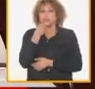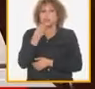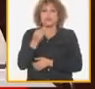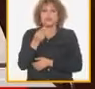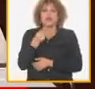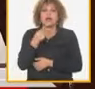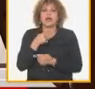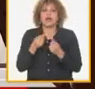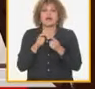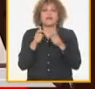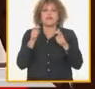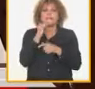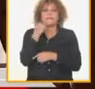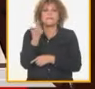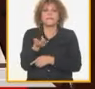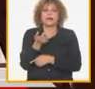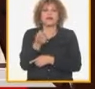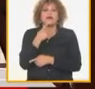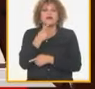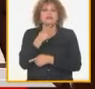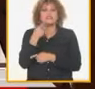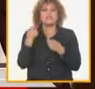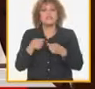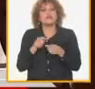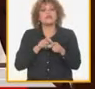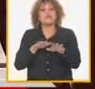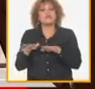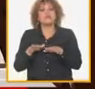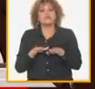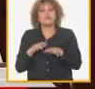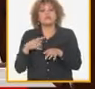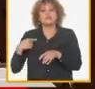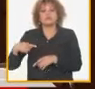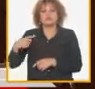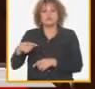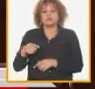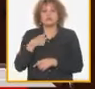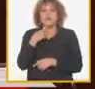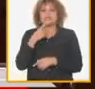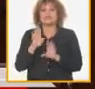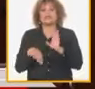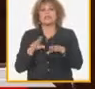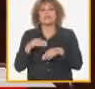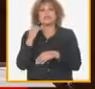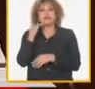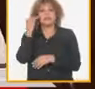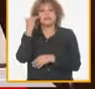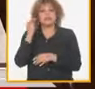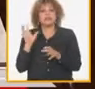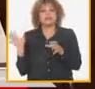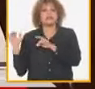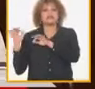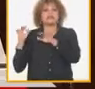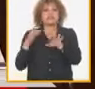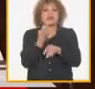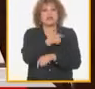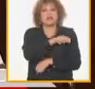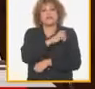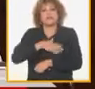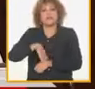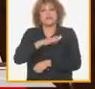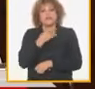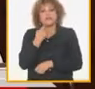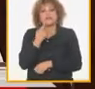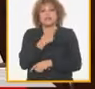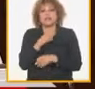campaña más sino un movimiento permanente cuya evolución dependerá de la capacidad de movilizar a la población y a los